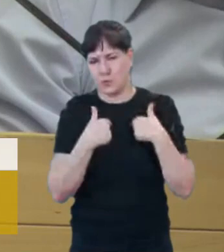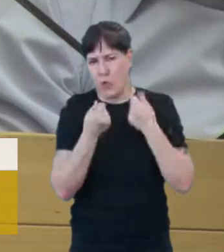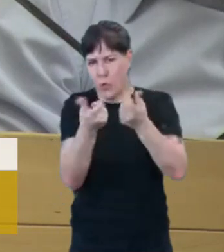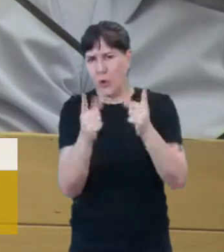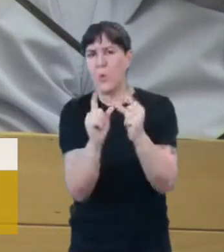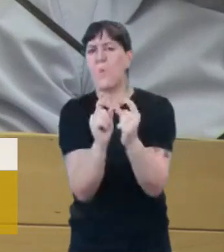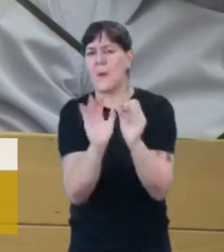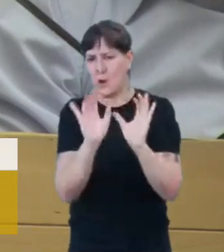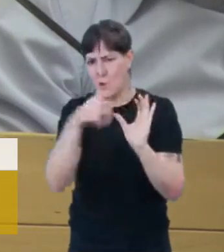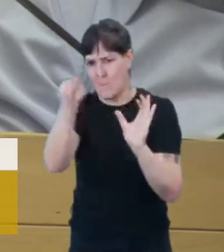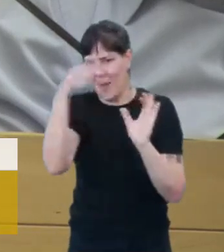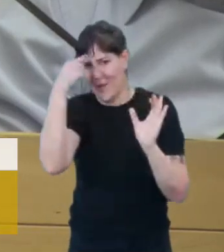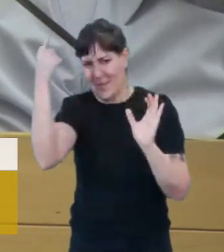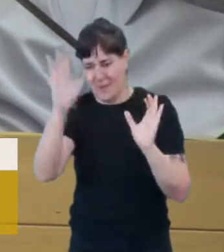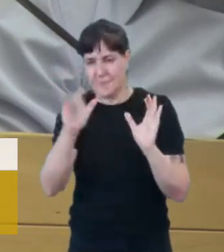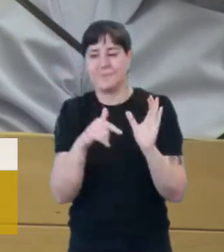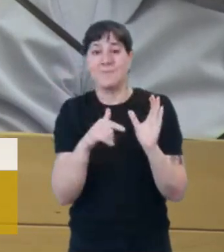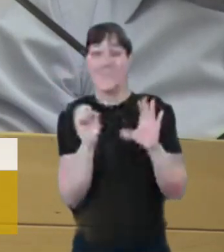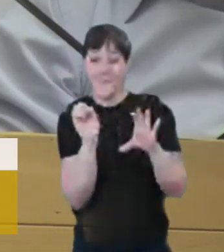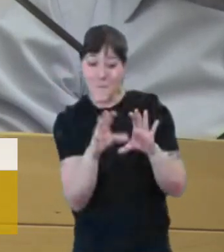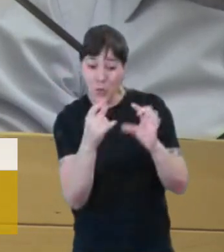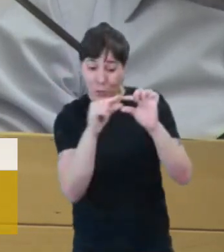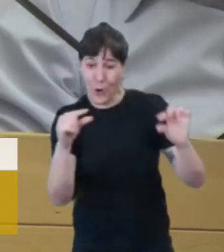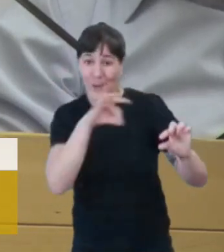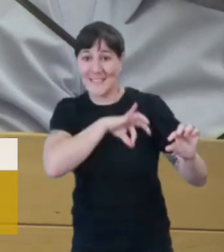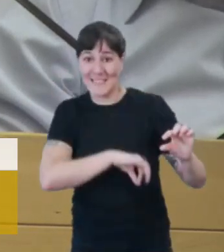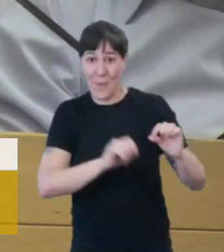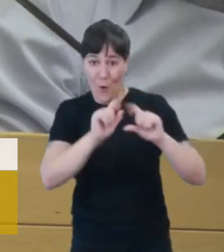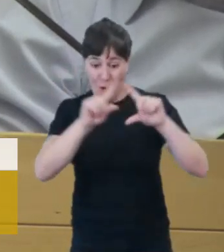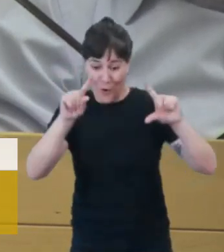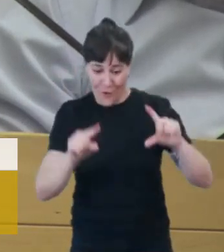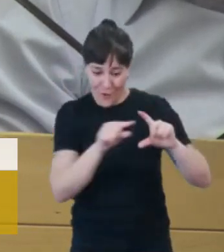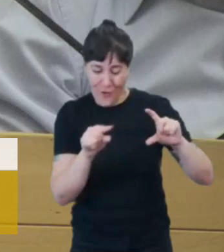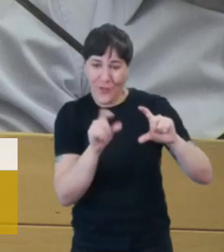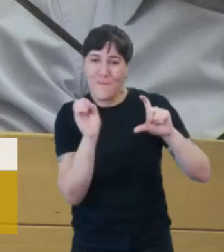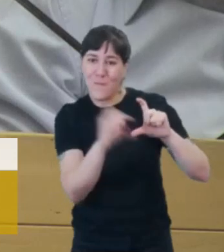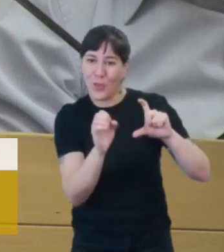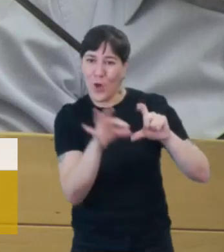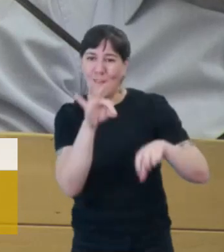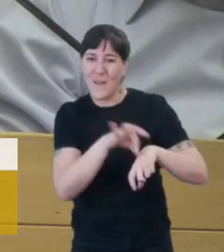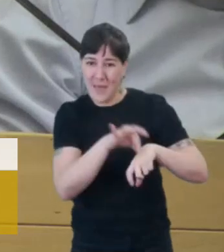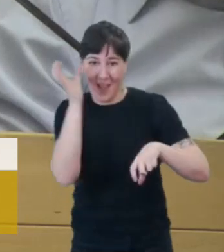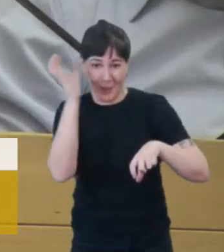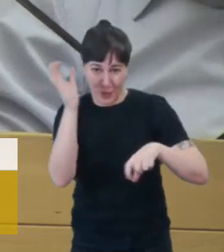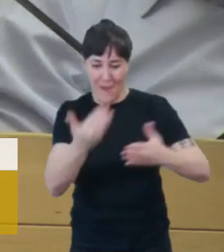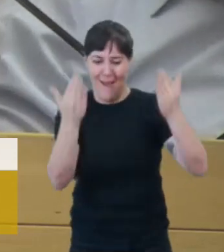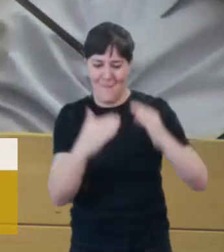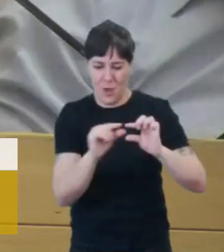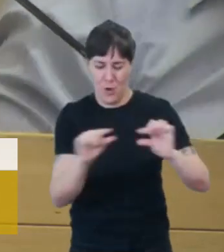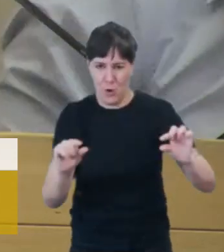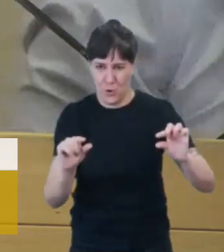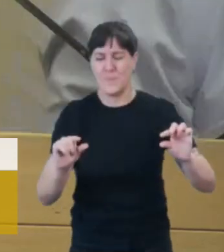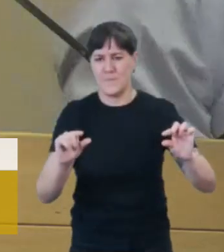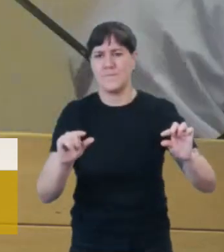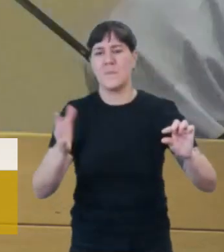como vía. Aquel fondo que me refería para el adicional al Fondo de Enfermedades Catastróficas, en el año